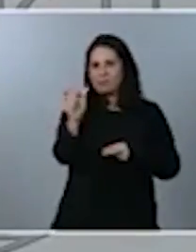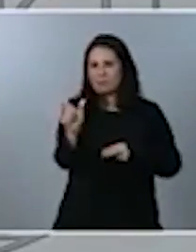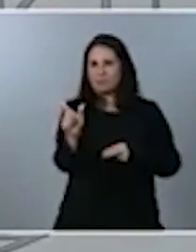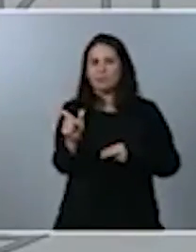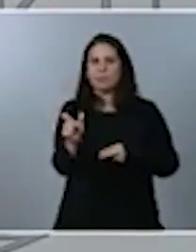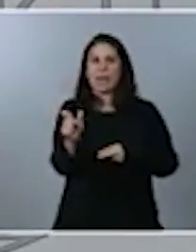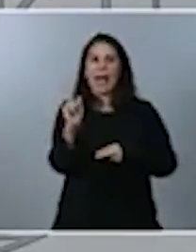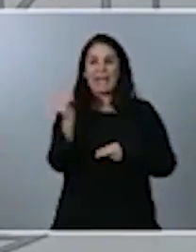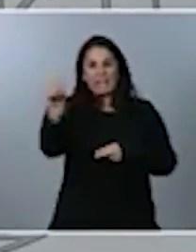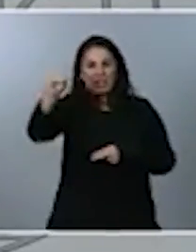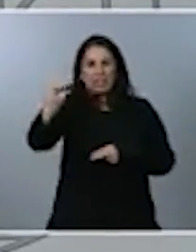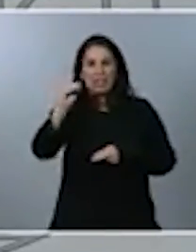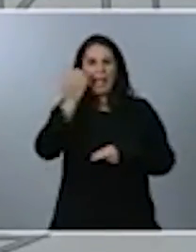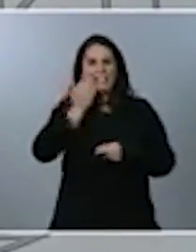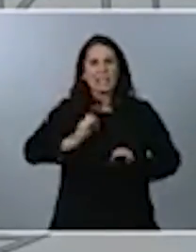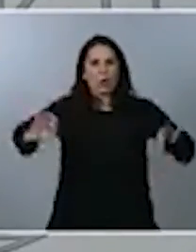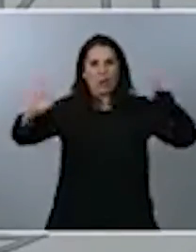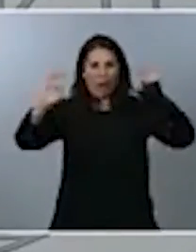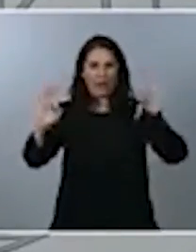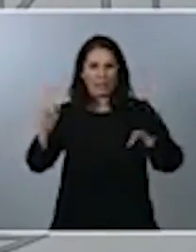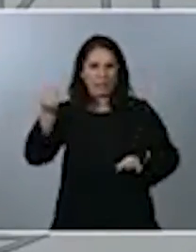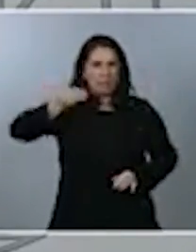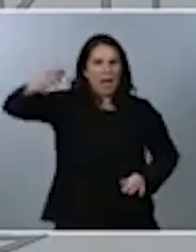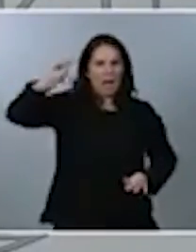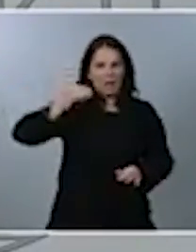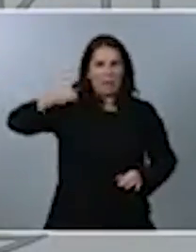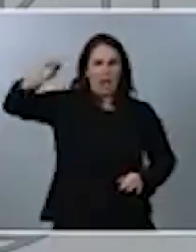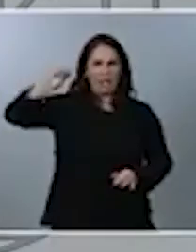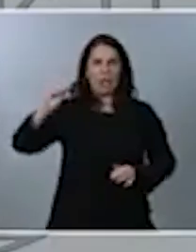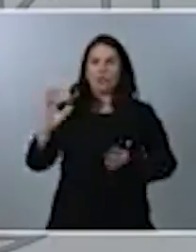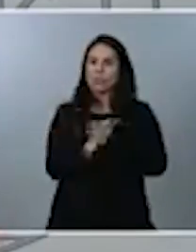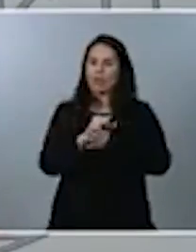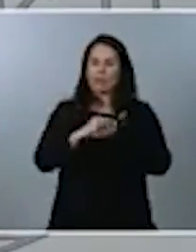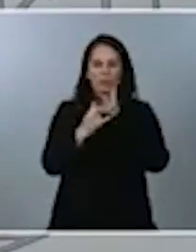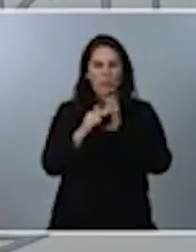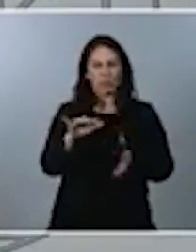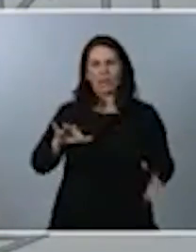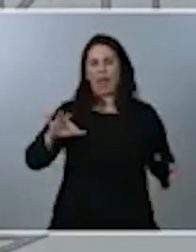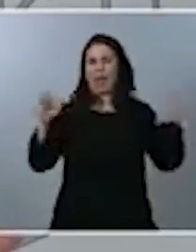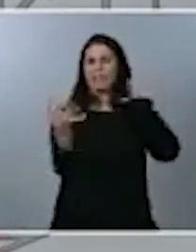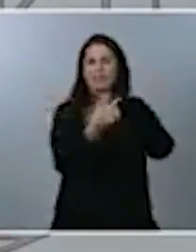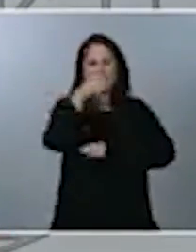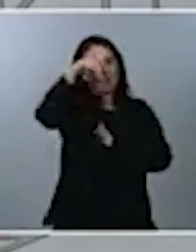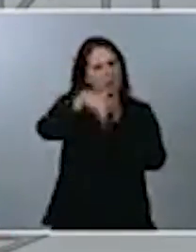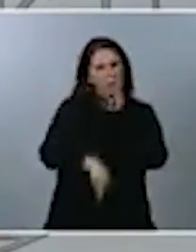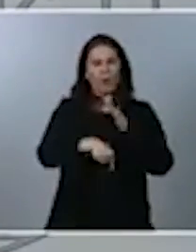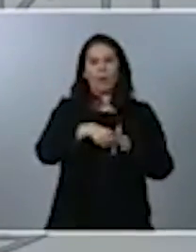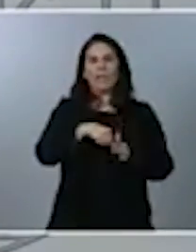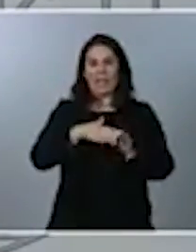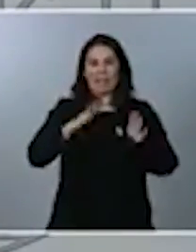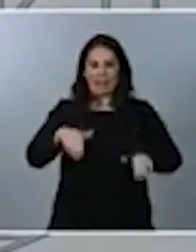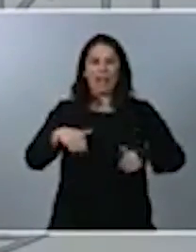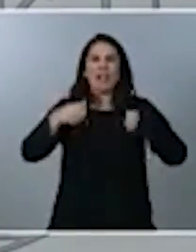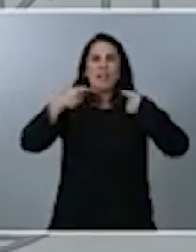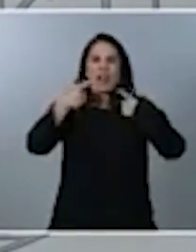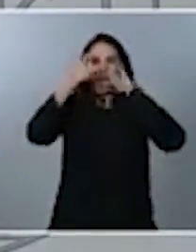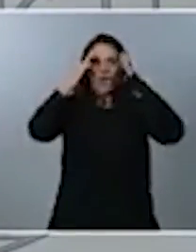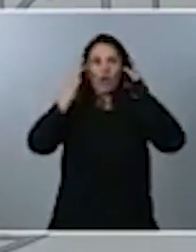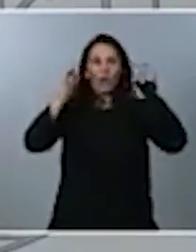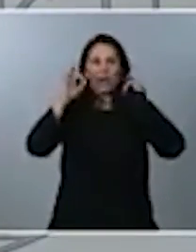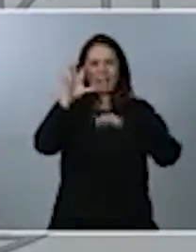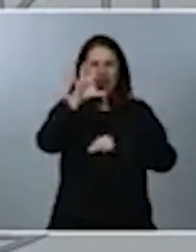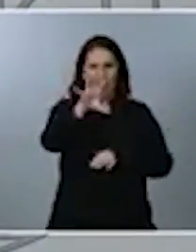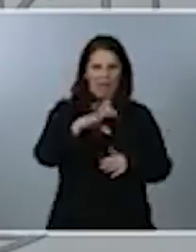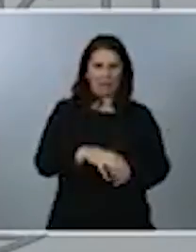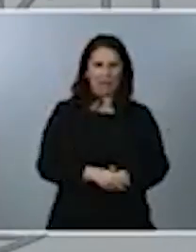y todas llevan detrás un proyecto transformador que permite dar coherencia al proyecto de país que estamos impulsando. Por eso